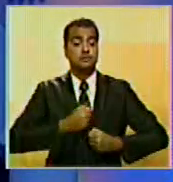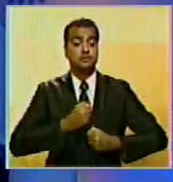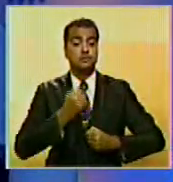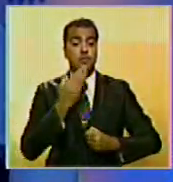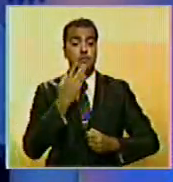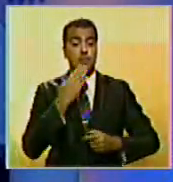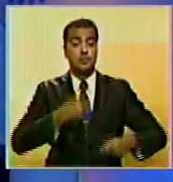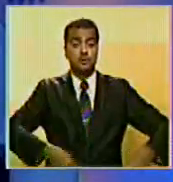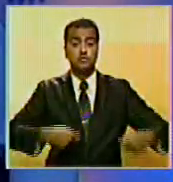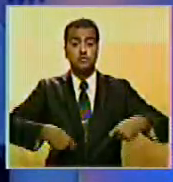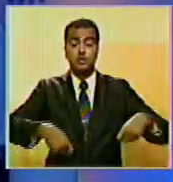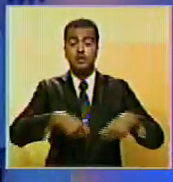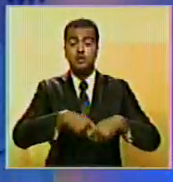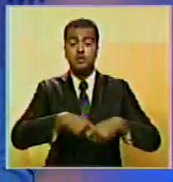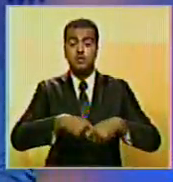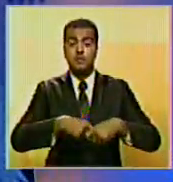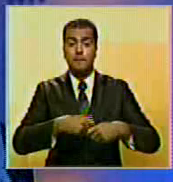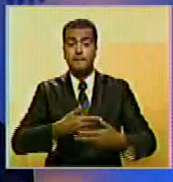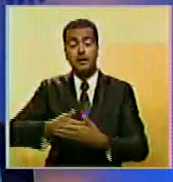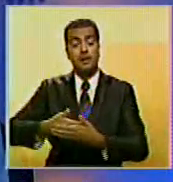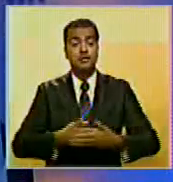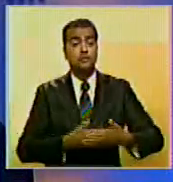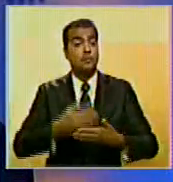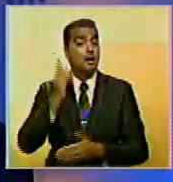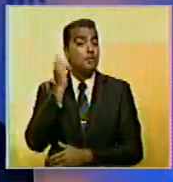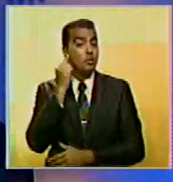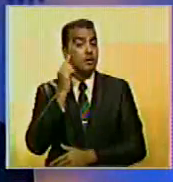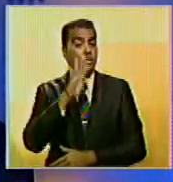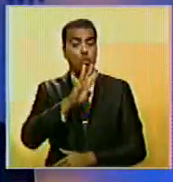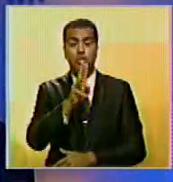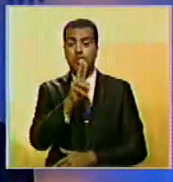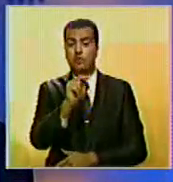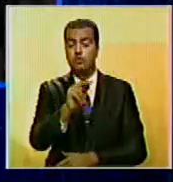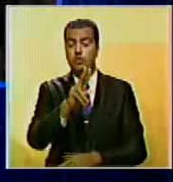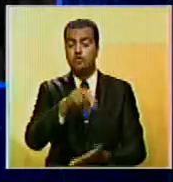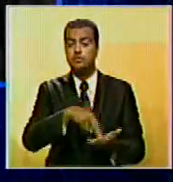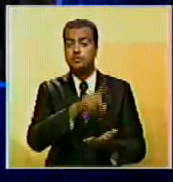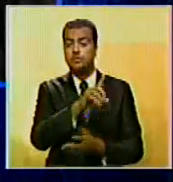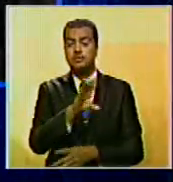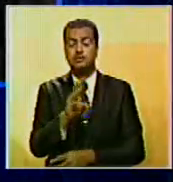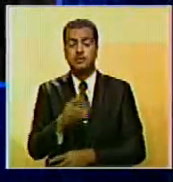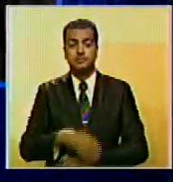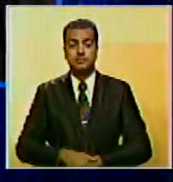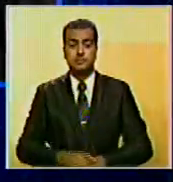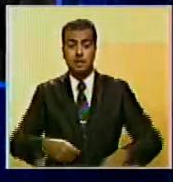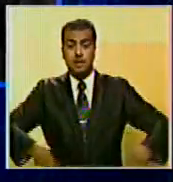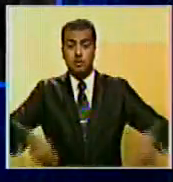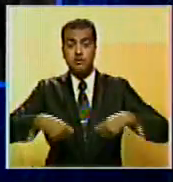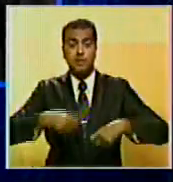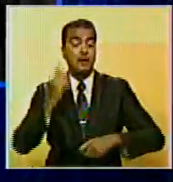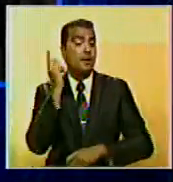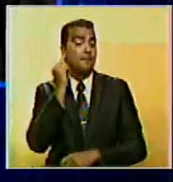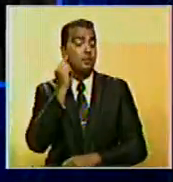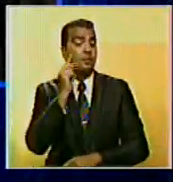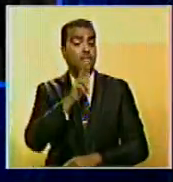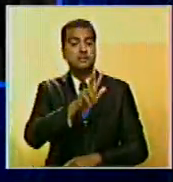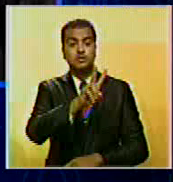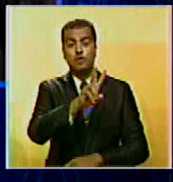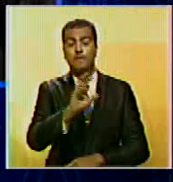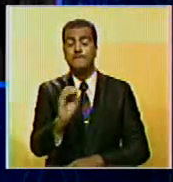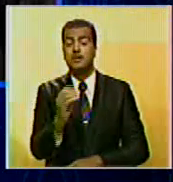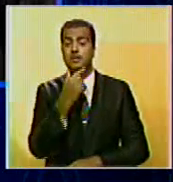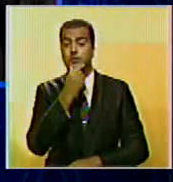ellos toallas sanitarias y pañales. La misma fue publicada el 4 de junio de 2016. Las toallas sanitarias de 30 unidades costarán 320